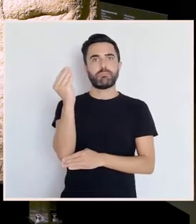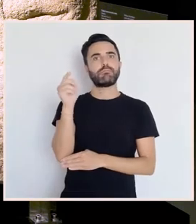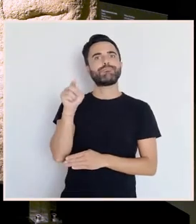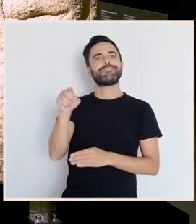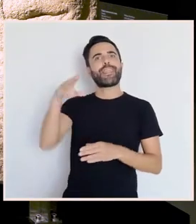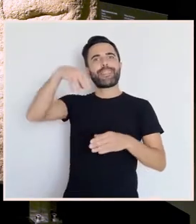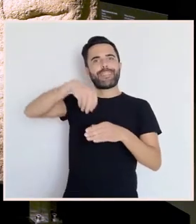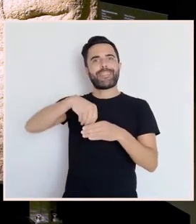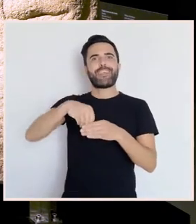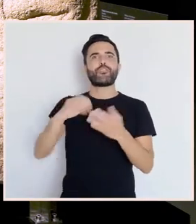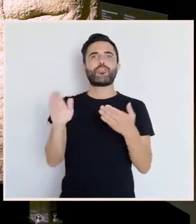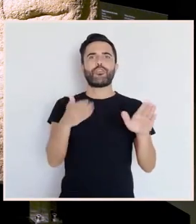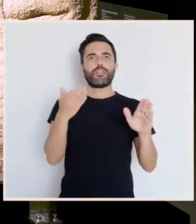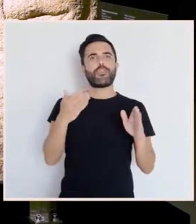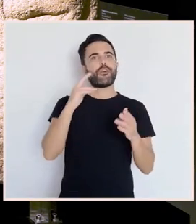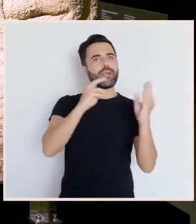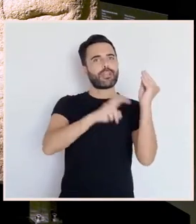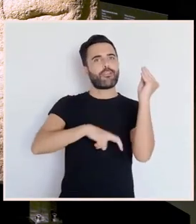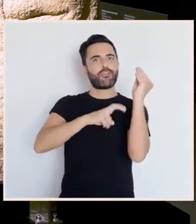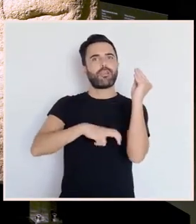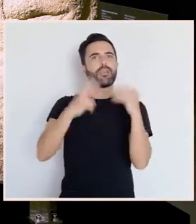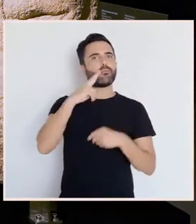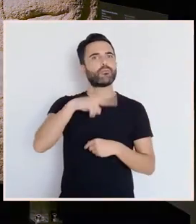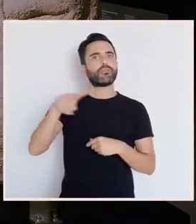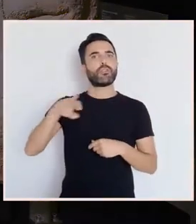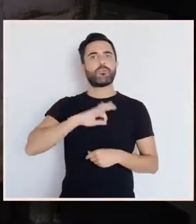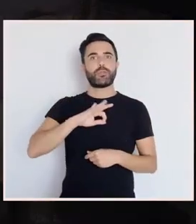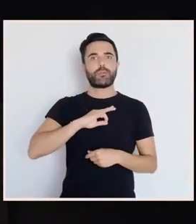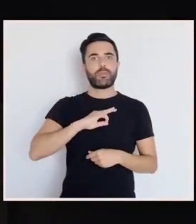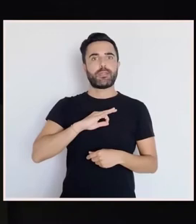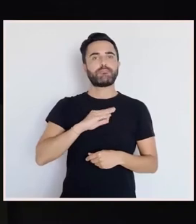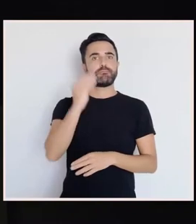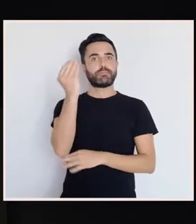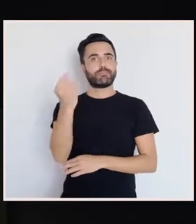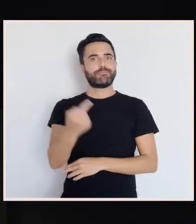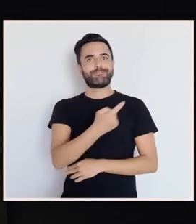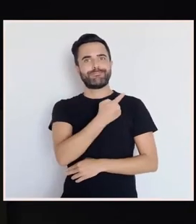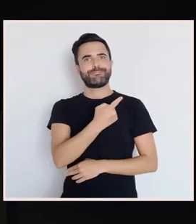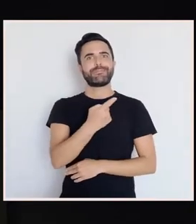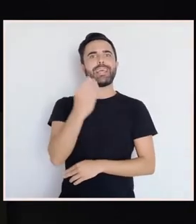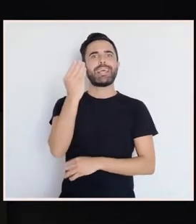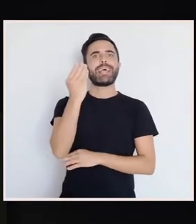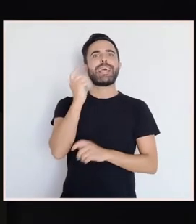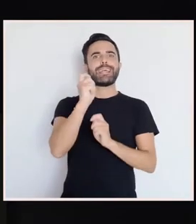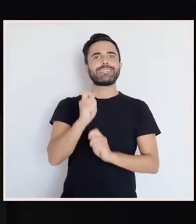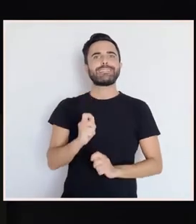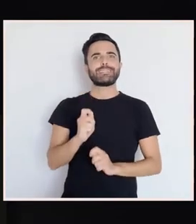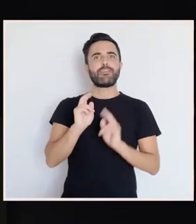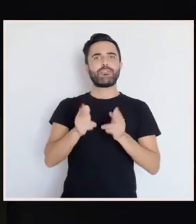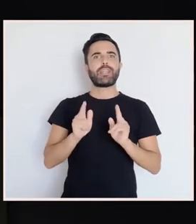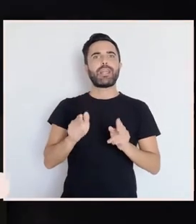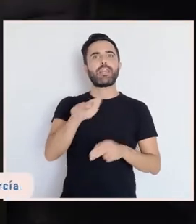componen a colección arqueolóxica do Museo de Pontevedra. A peza que temos aquí, a estela funeraria de Vilar de Sarria.